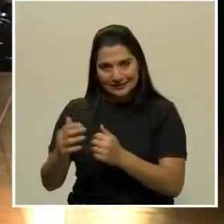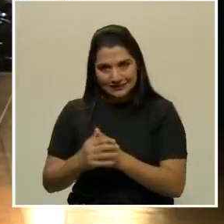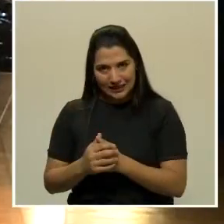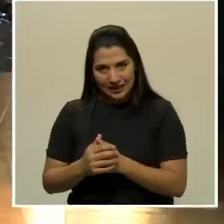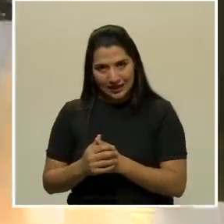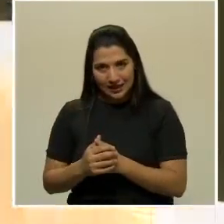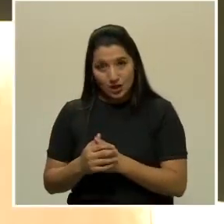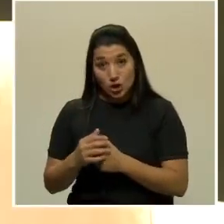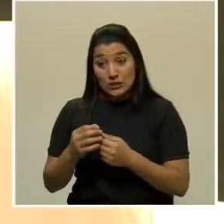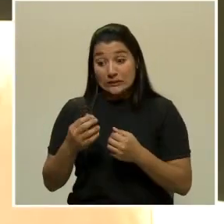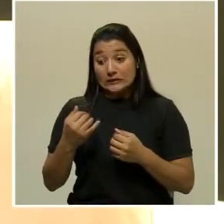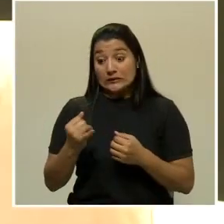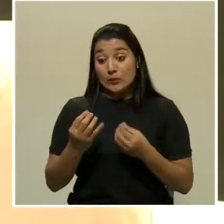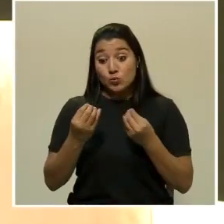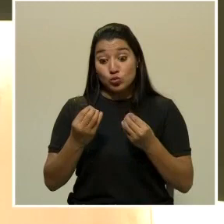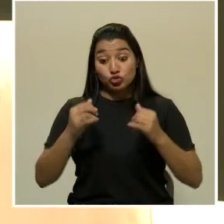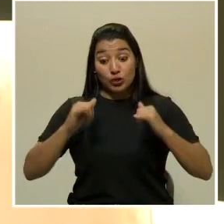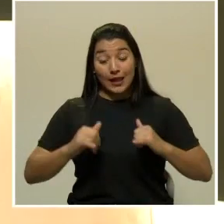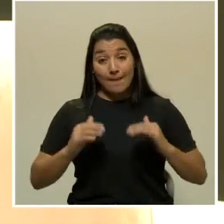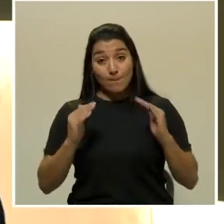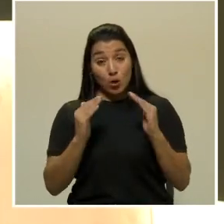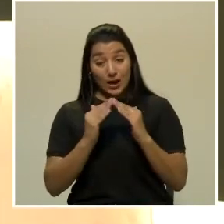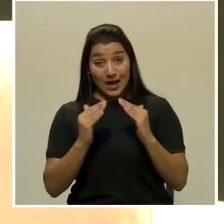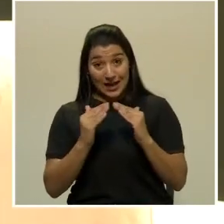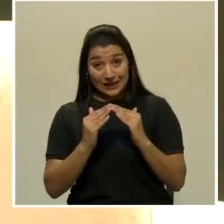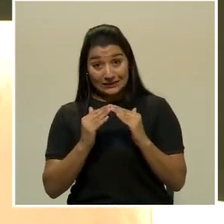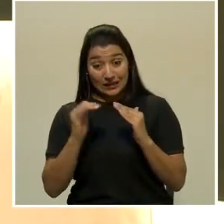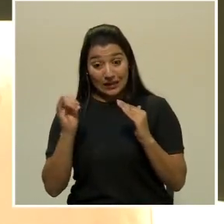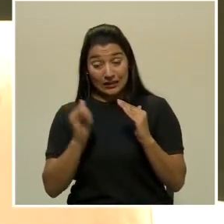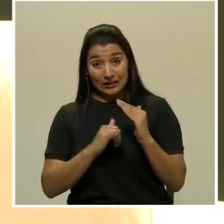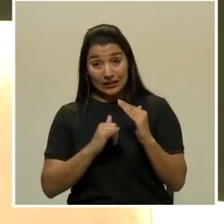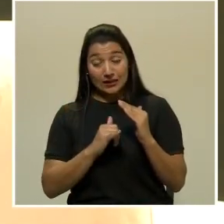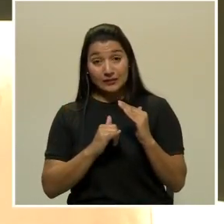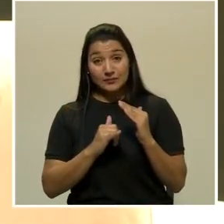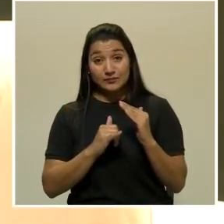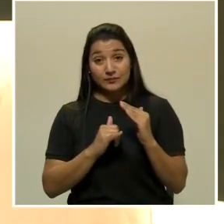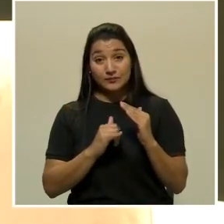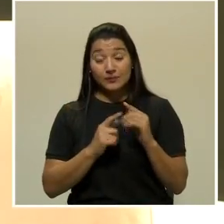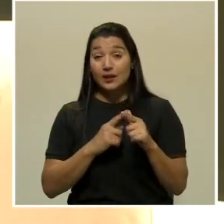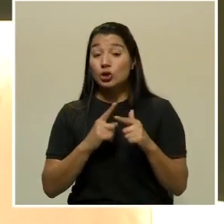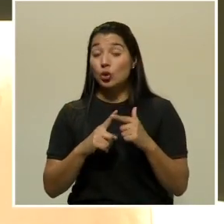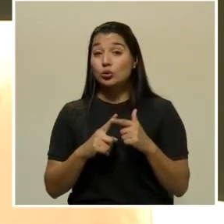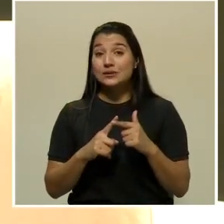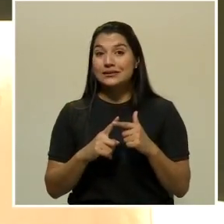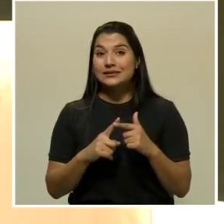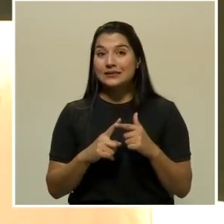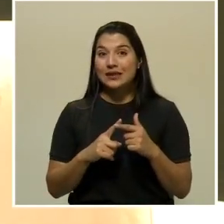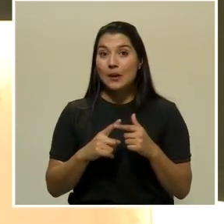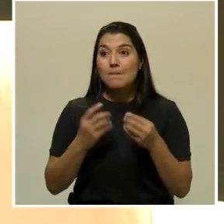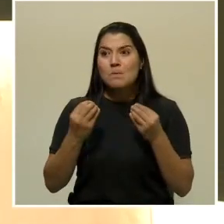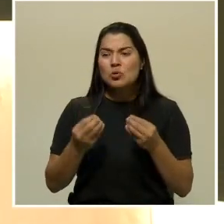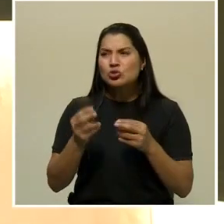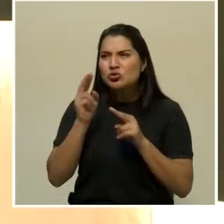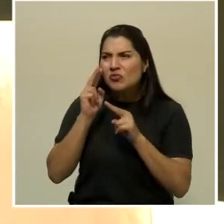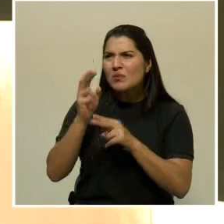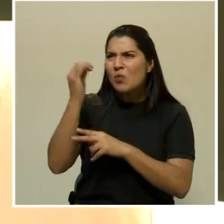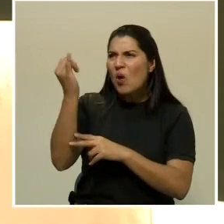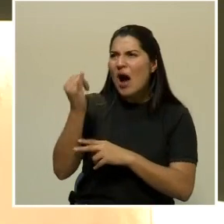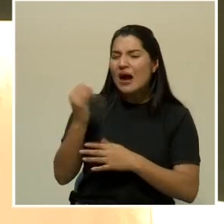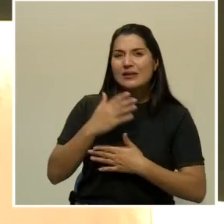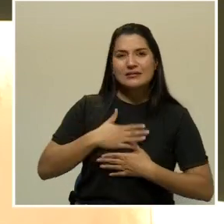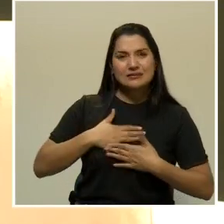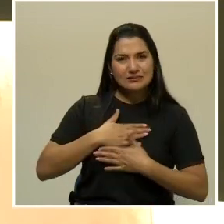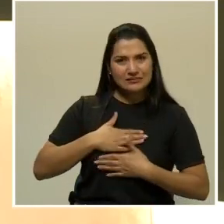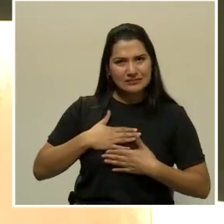de poder quedarnos en casa y de detenernos, muchos consumimos arte, entretenimiento.